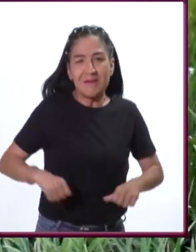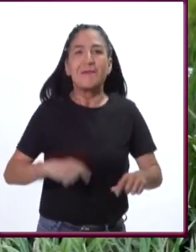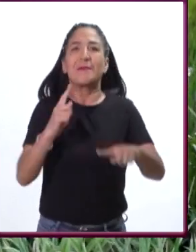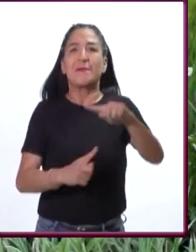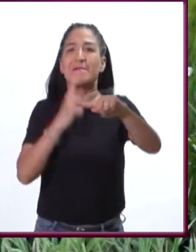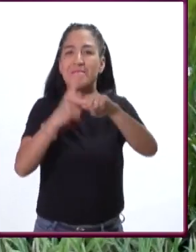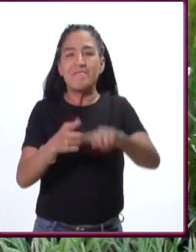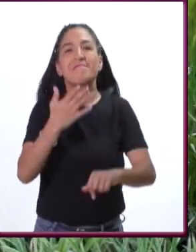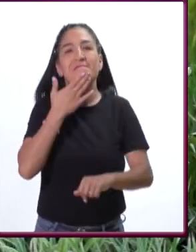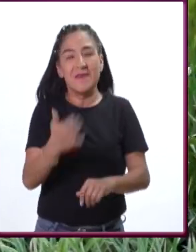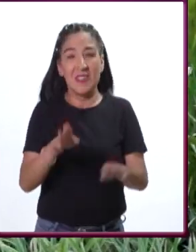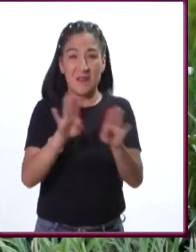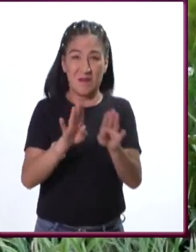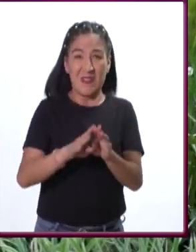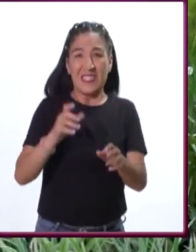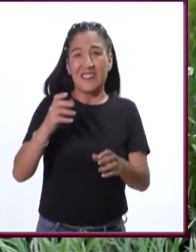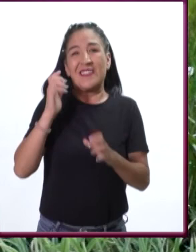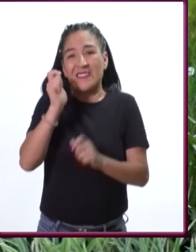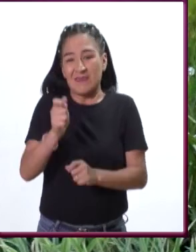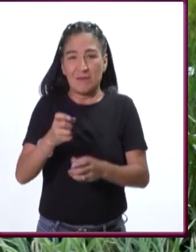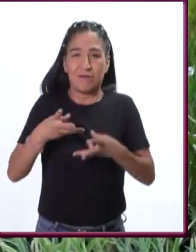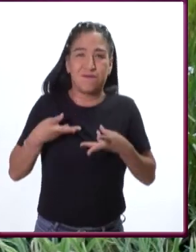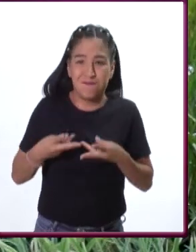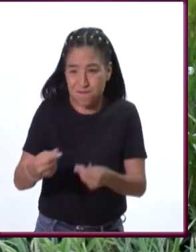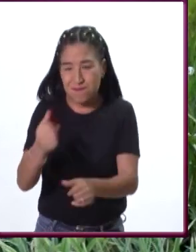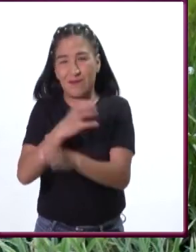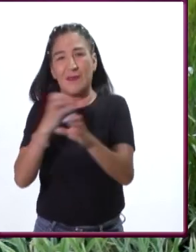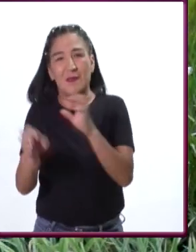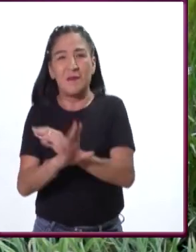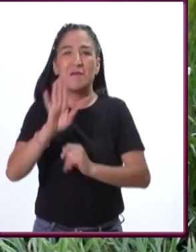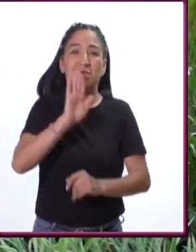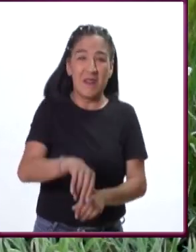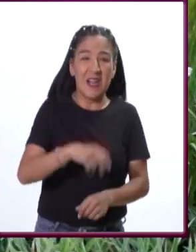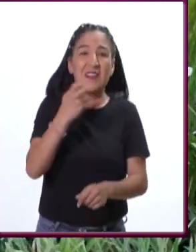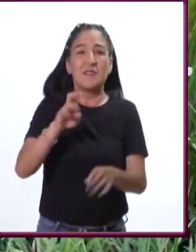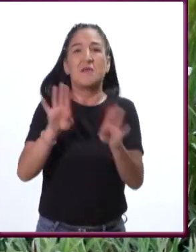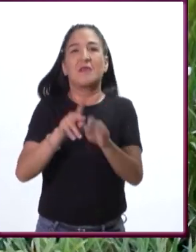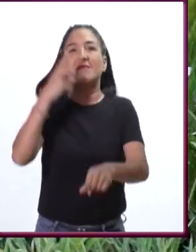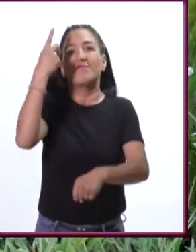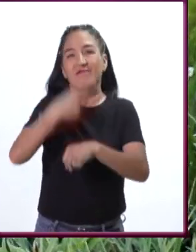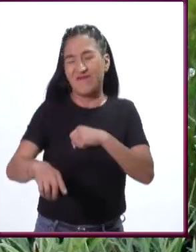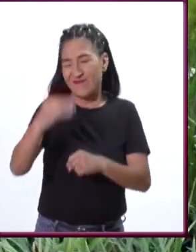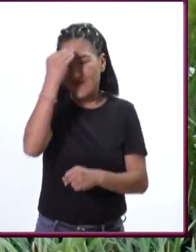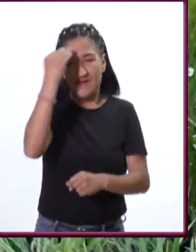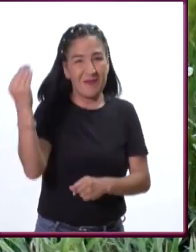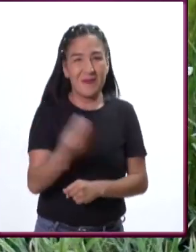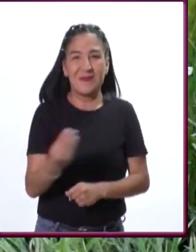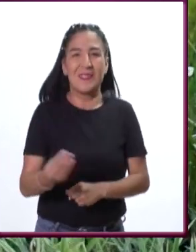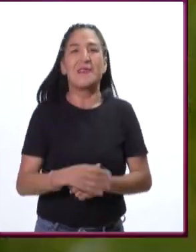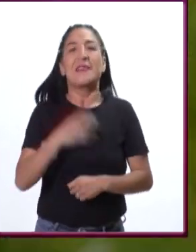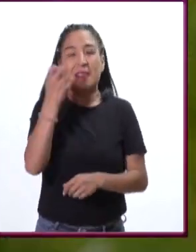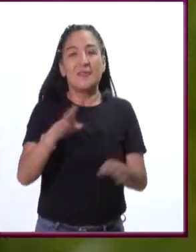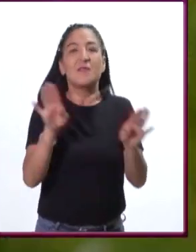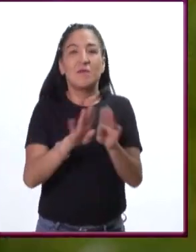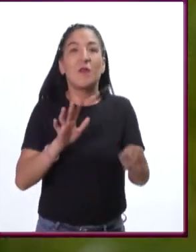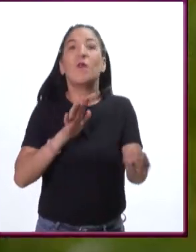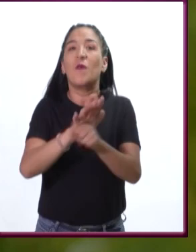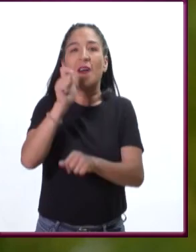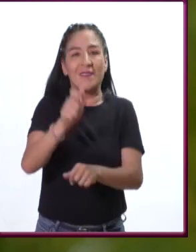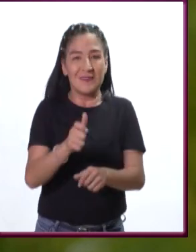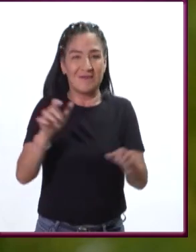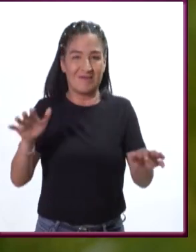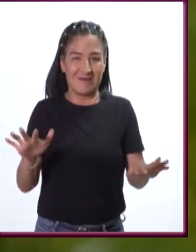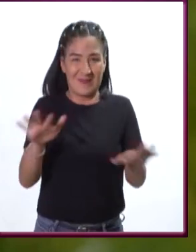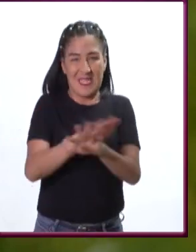porque el sistema de consumo desmedido es insostenible y nos está llevando a una catástrofe. Uno de los grandes